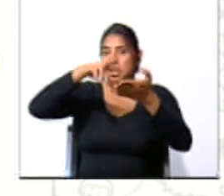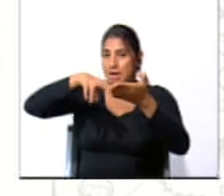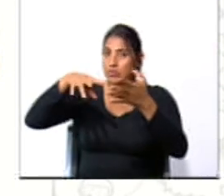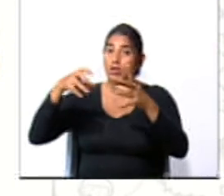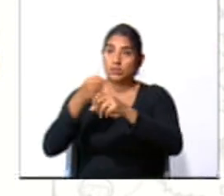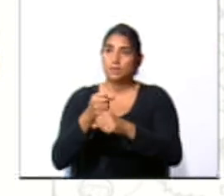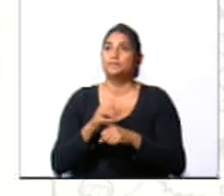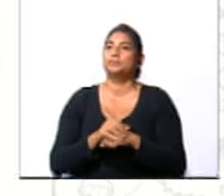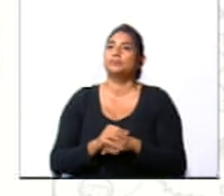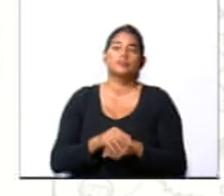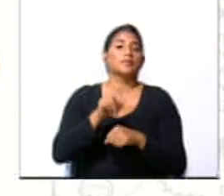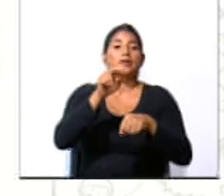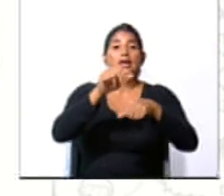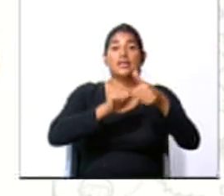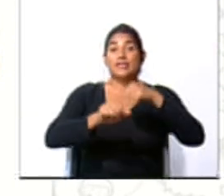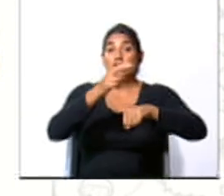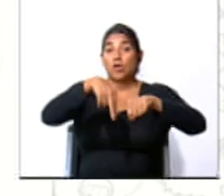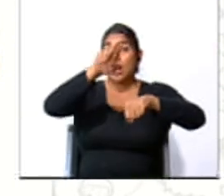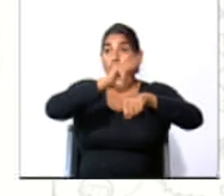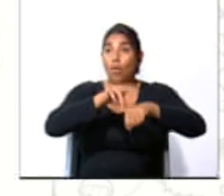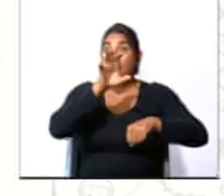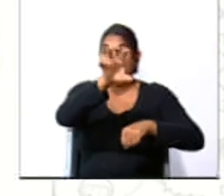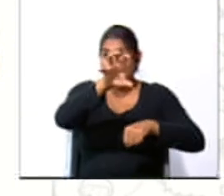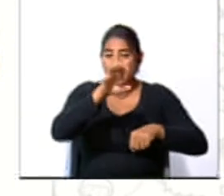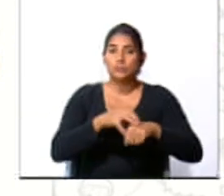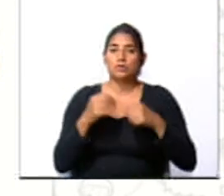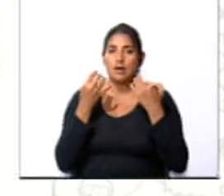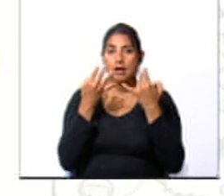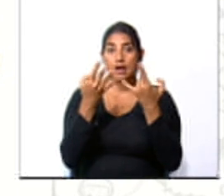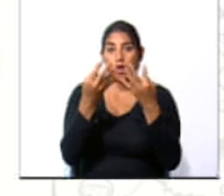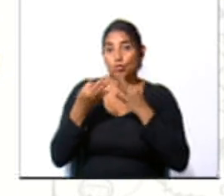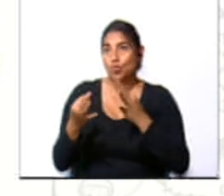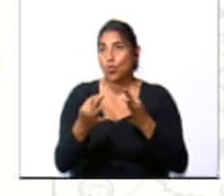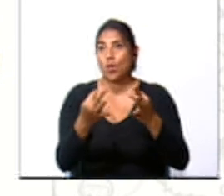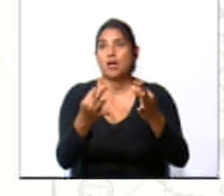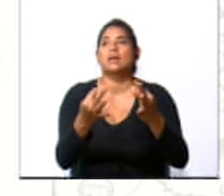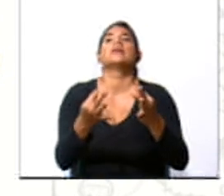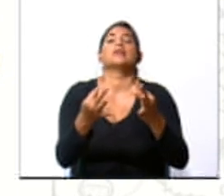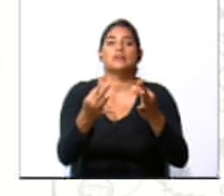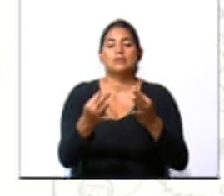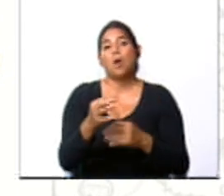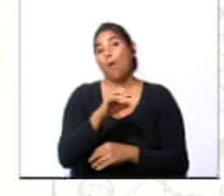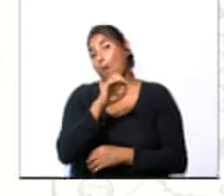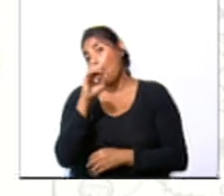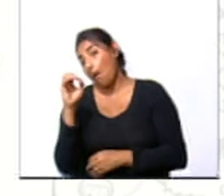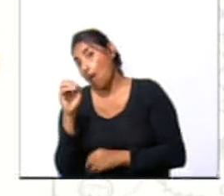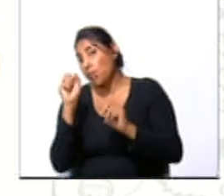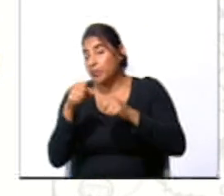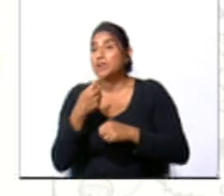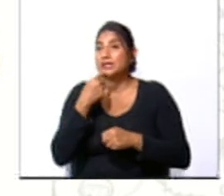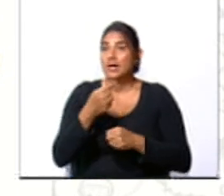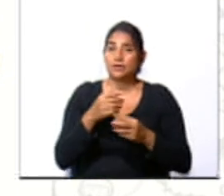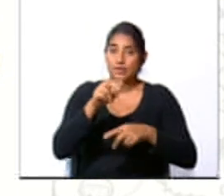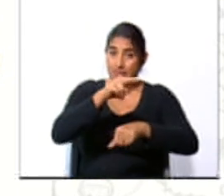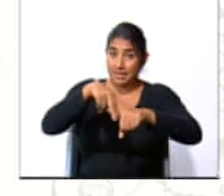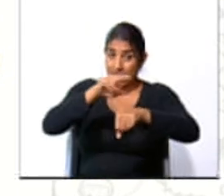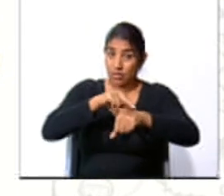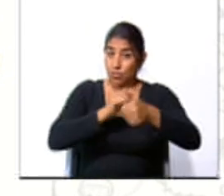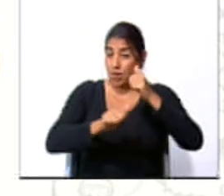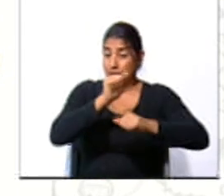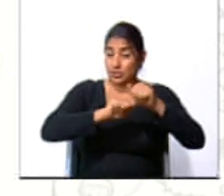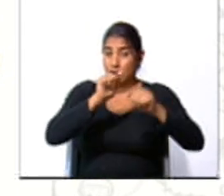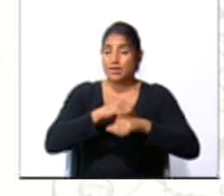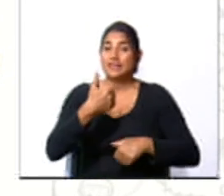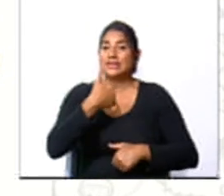quedaría, el teatro nacional es una atracción turística. O bien, podríamos leer, el teatro nacional